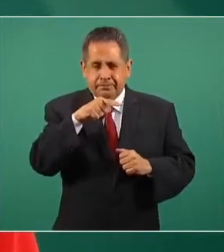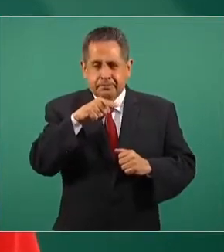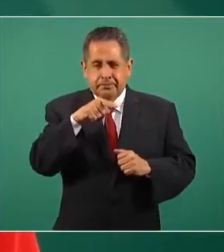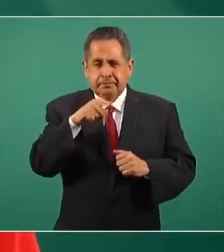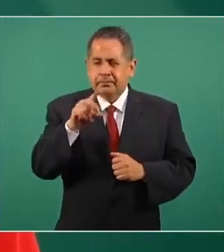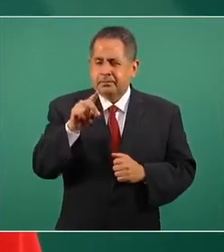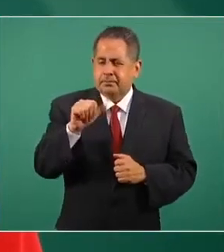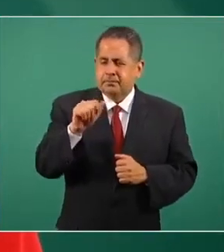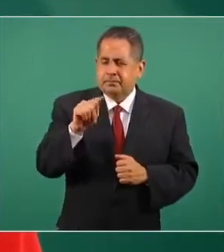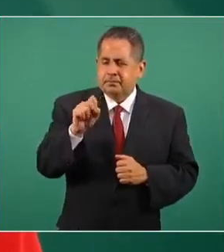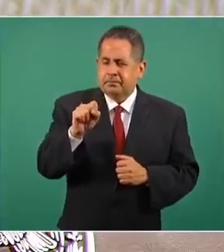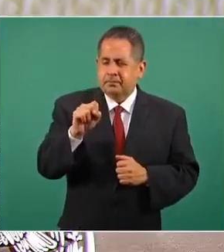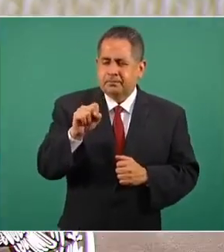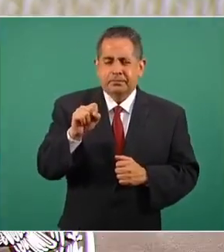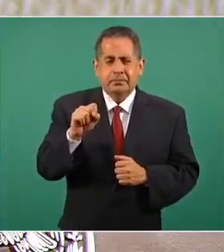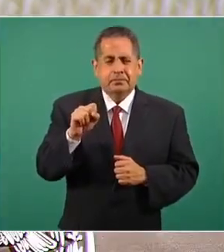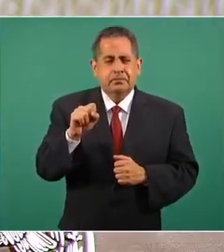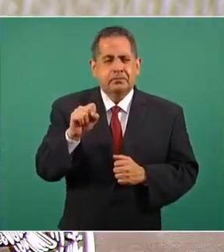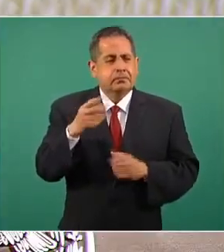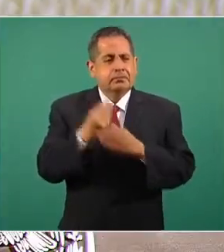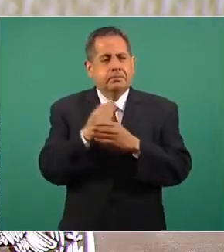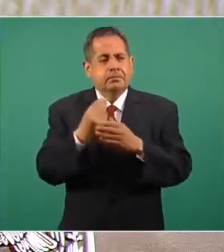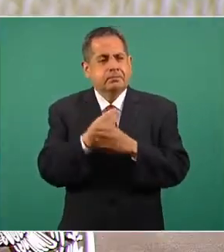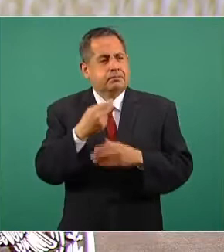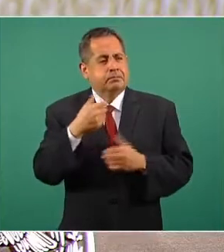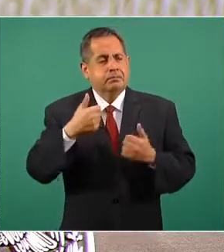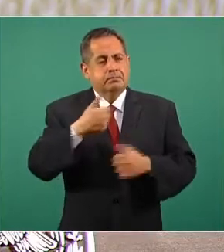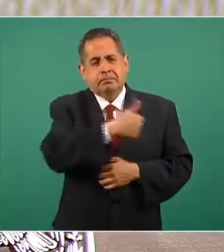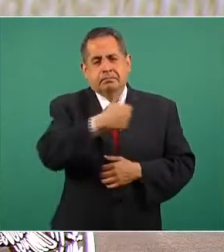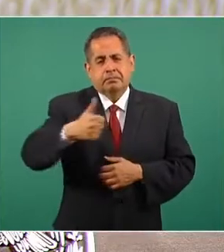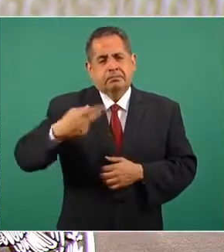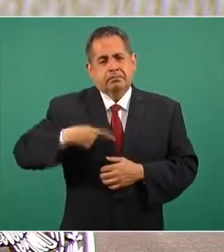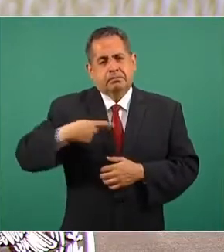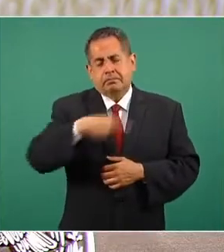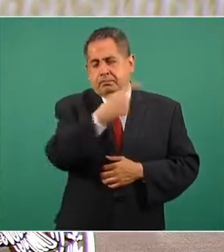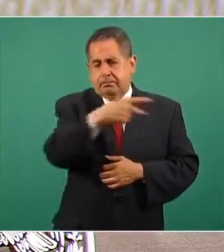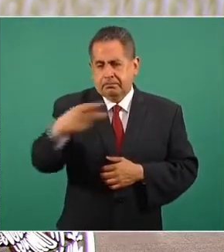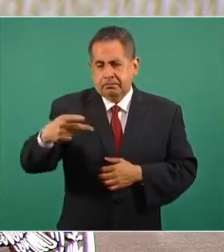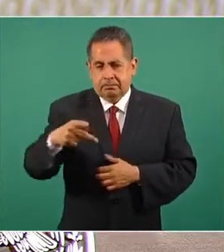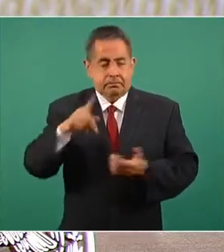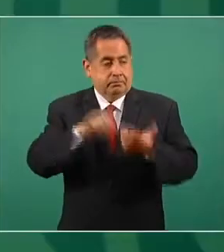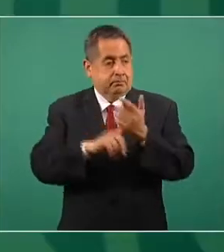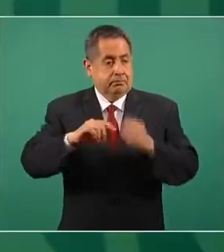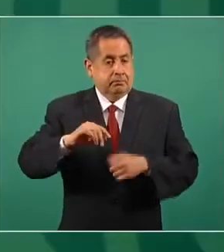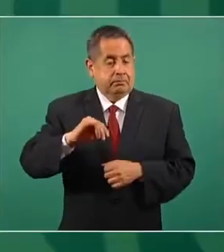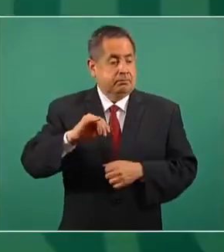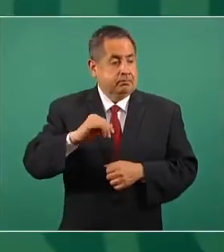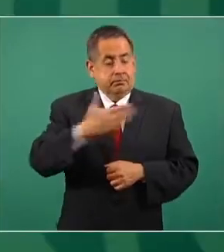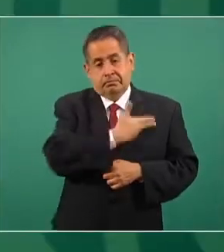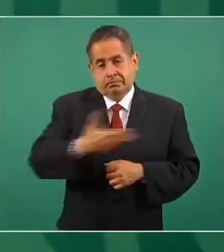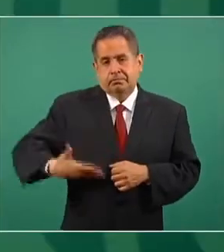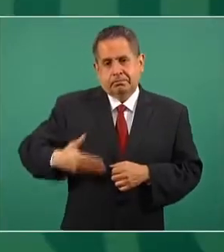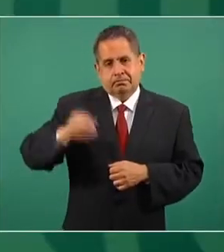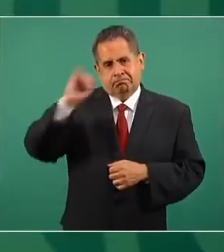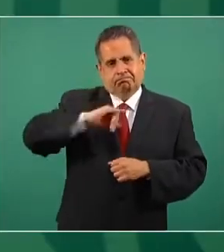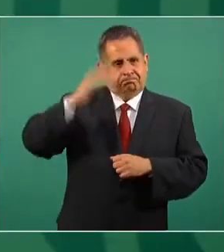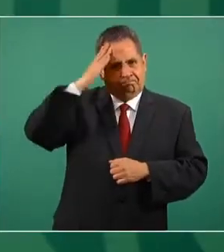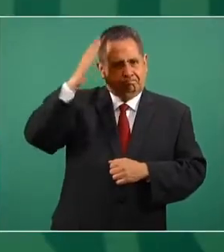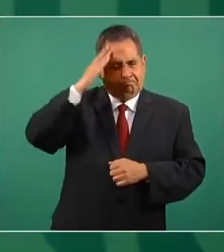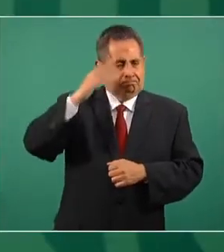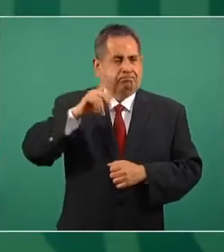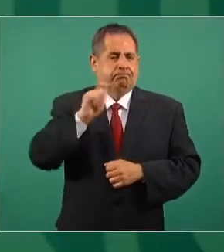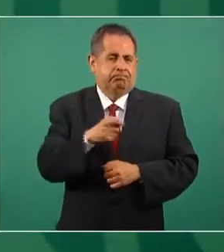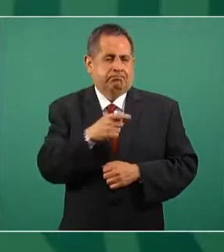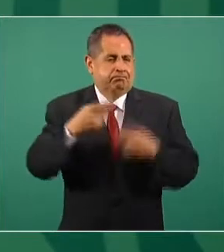datos sensibles de las personas. Y el presidente, obviamente, es el jefe de Estado y el jefe de gobierno, pero pues también es